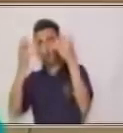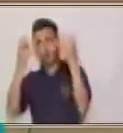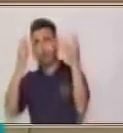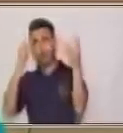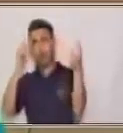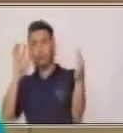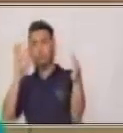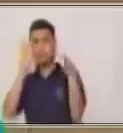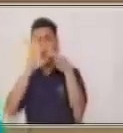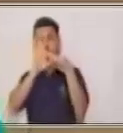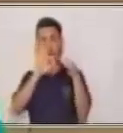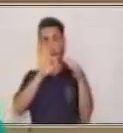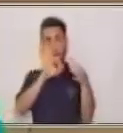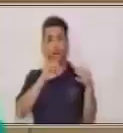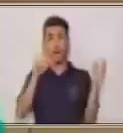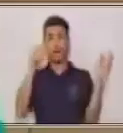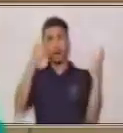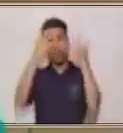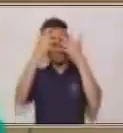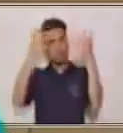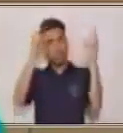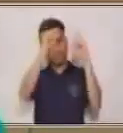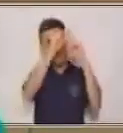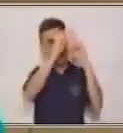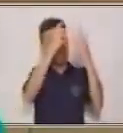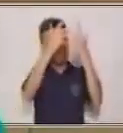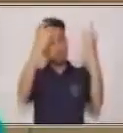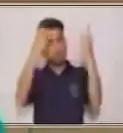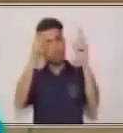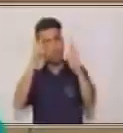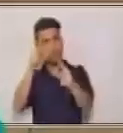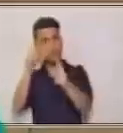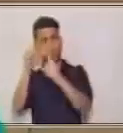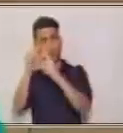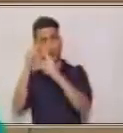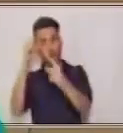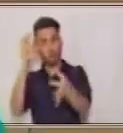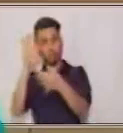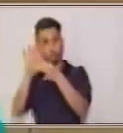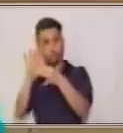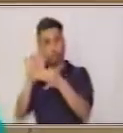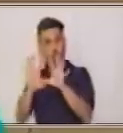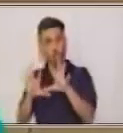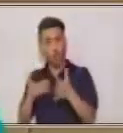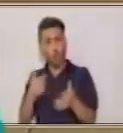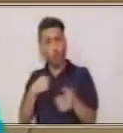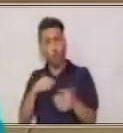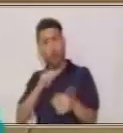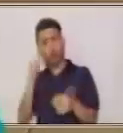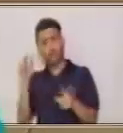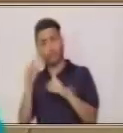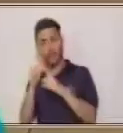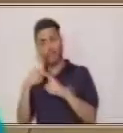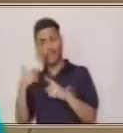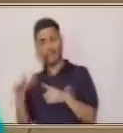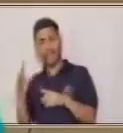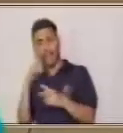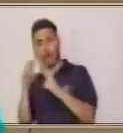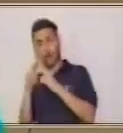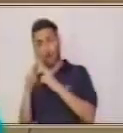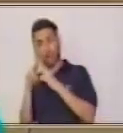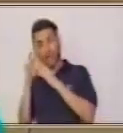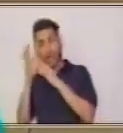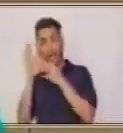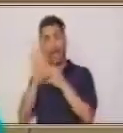asocia con otra que es más práctica para nosotros, más común. Y nosotros podemos entender más rápido